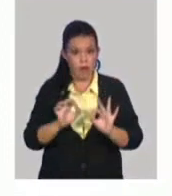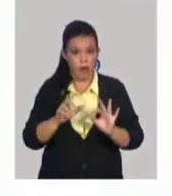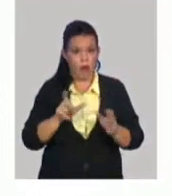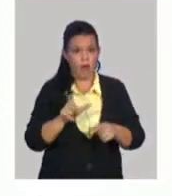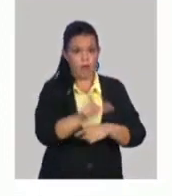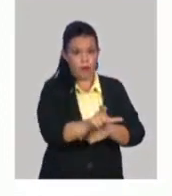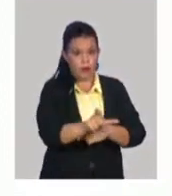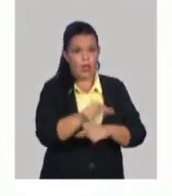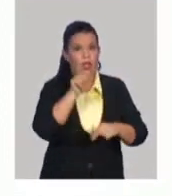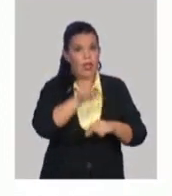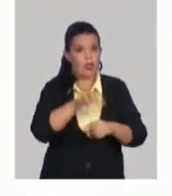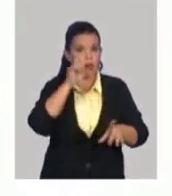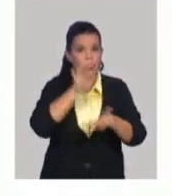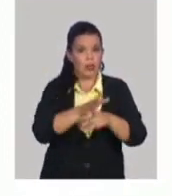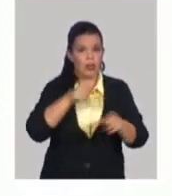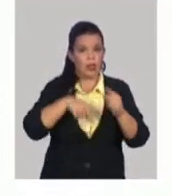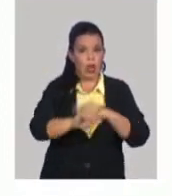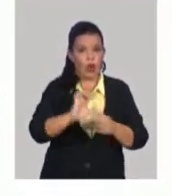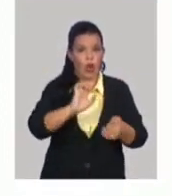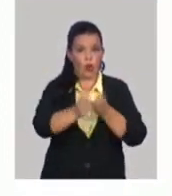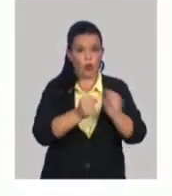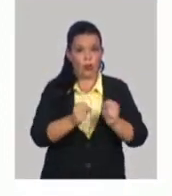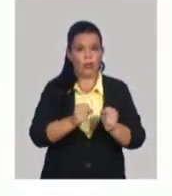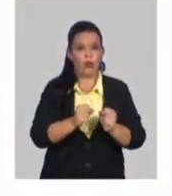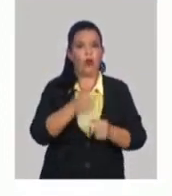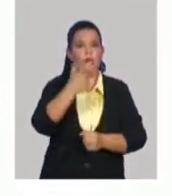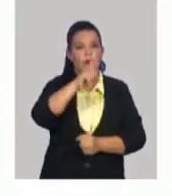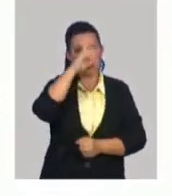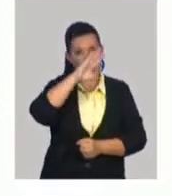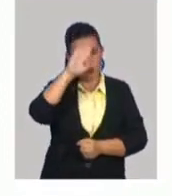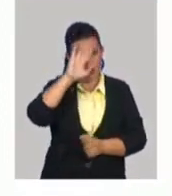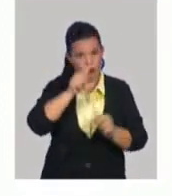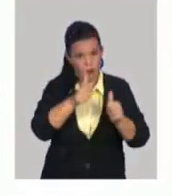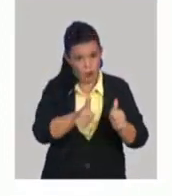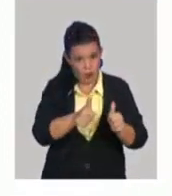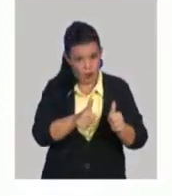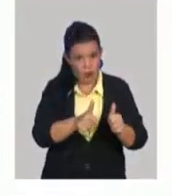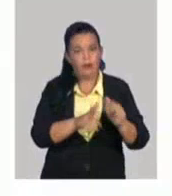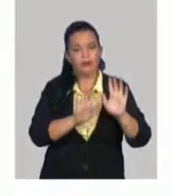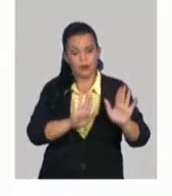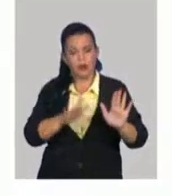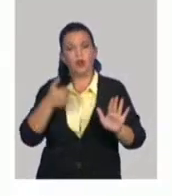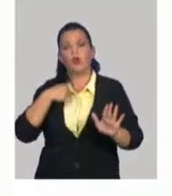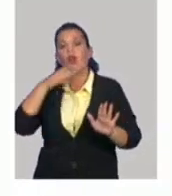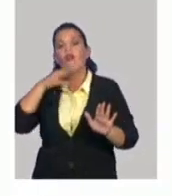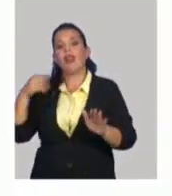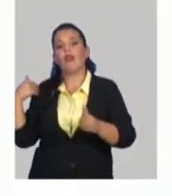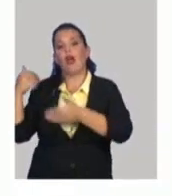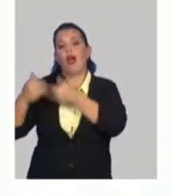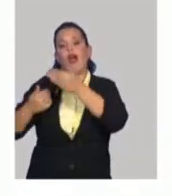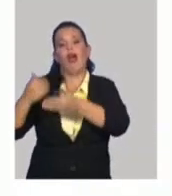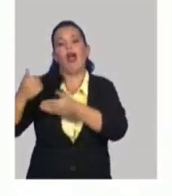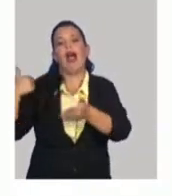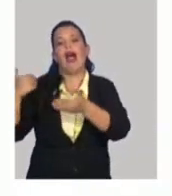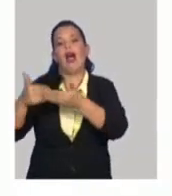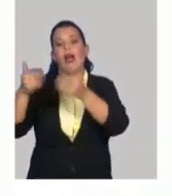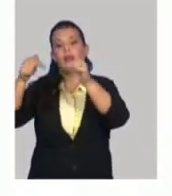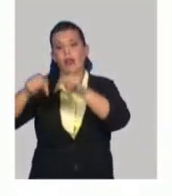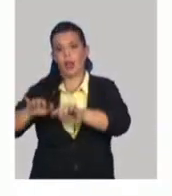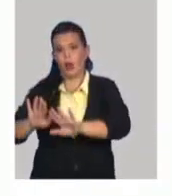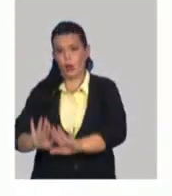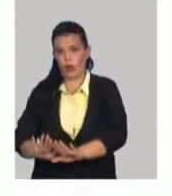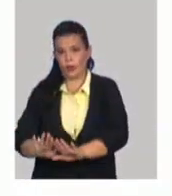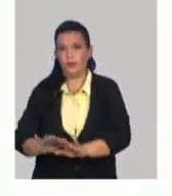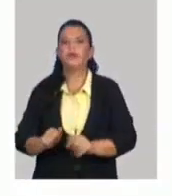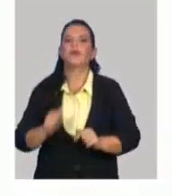CUP, pero esas cuentas van a seguir incrementándose después de estar en CUP con los